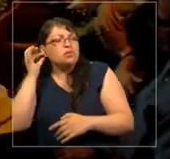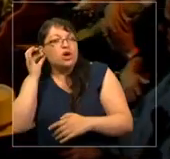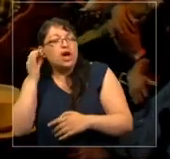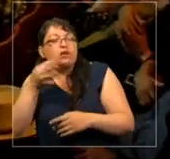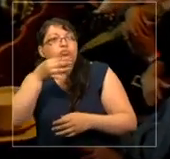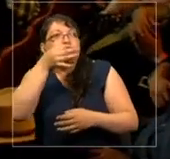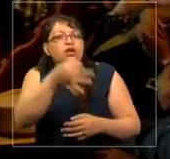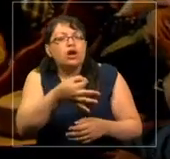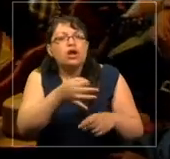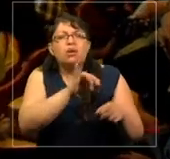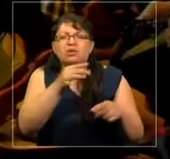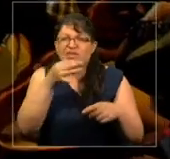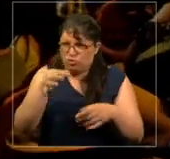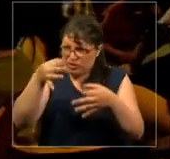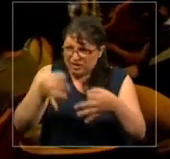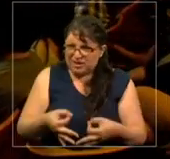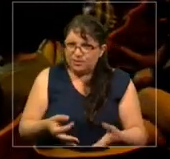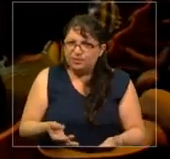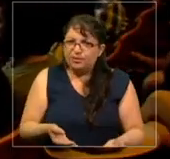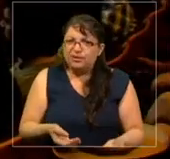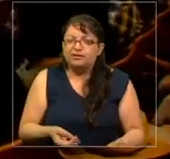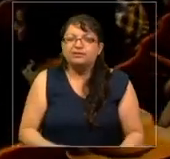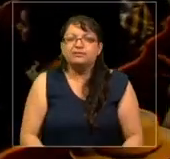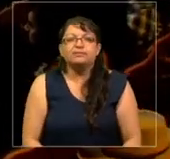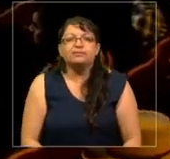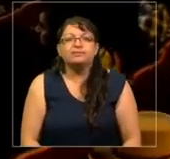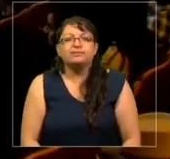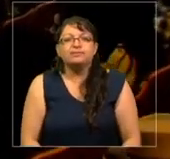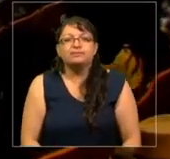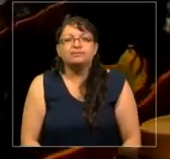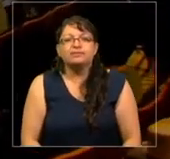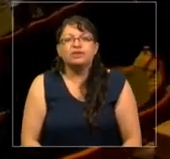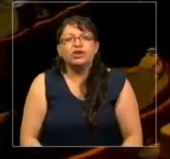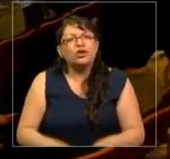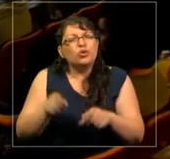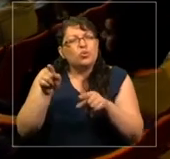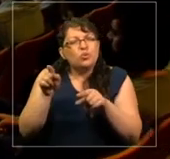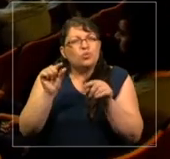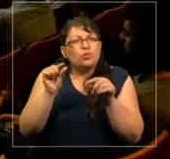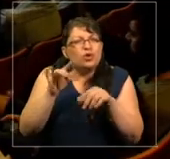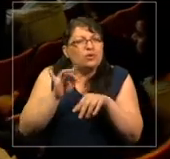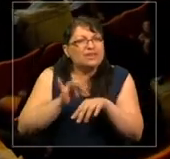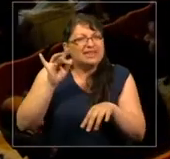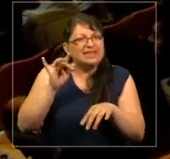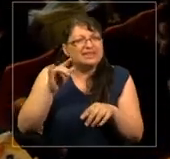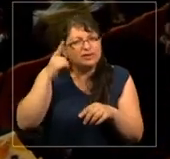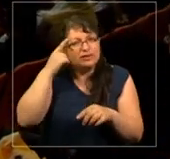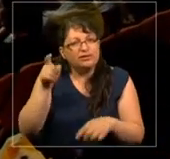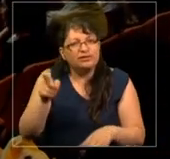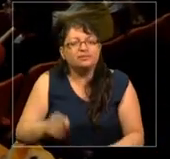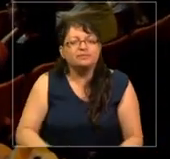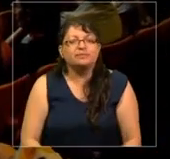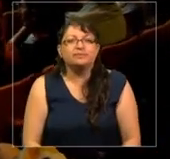les dicen, ¿estás segura? ¿No eres un poquito sensible, tal vez?